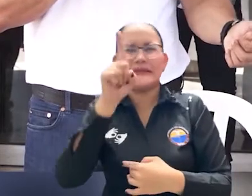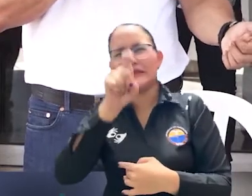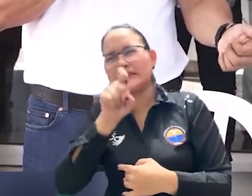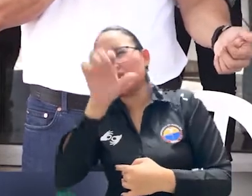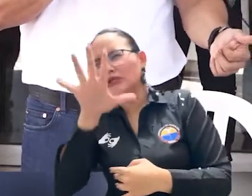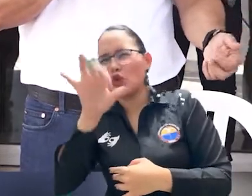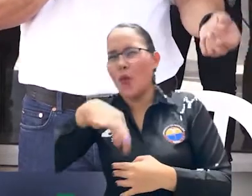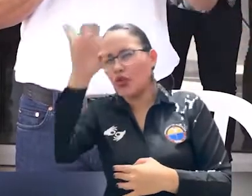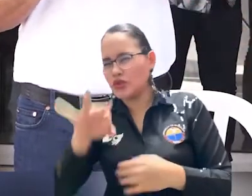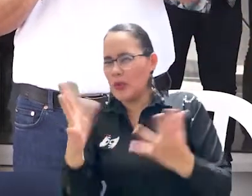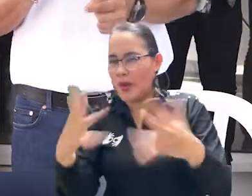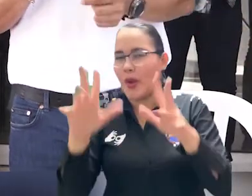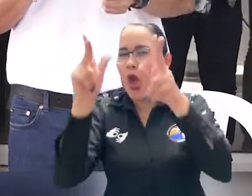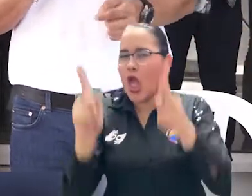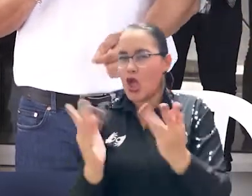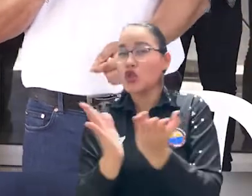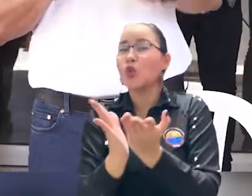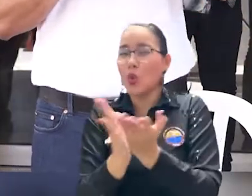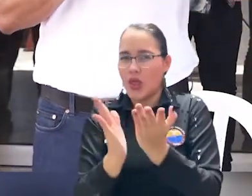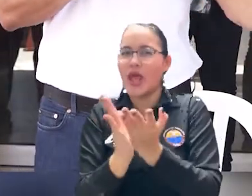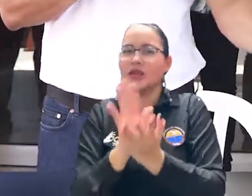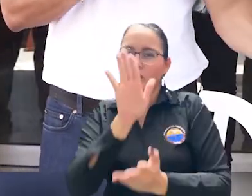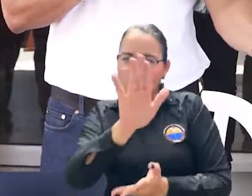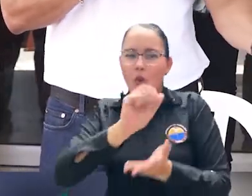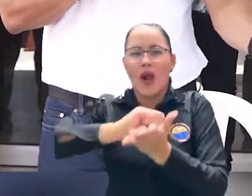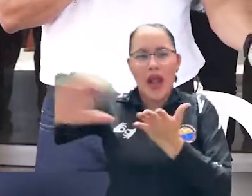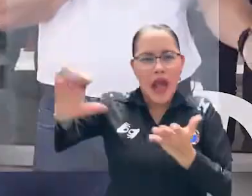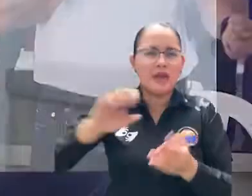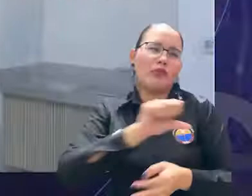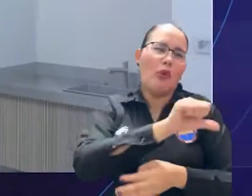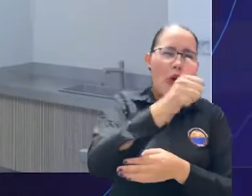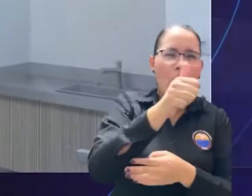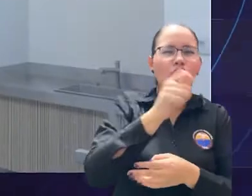% de los estudiantes y el 50% para el otro 35.